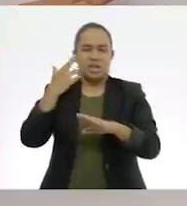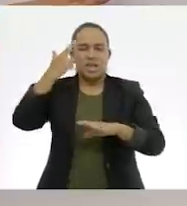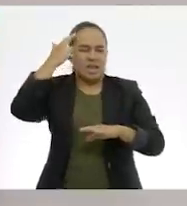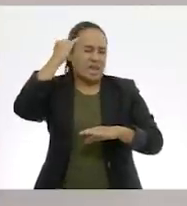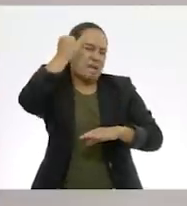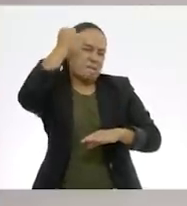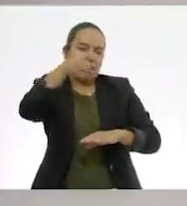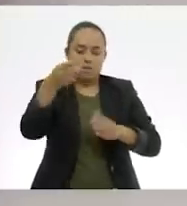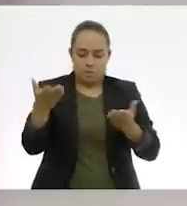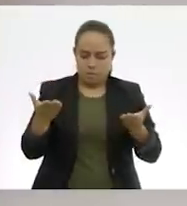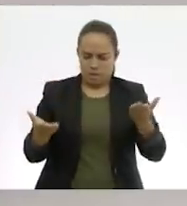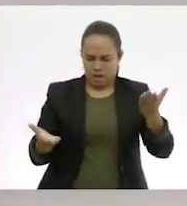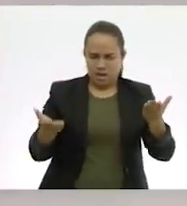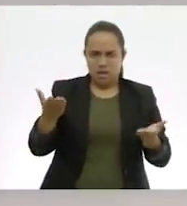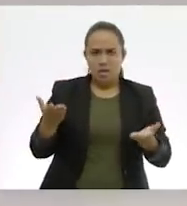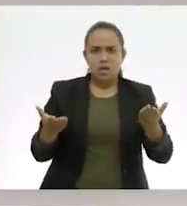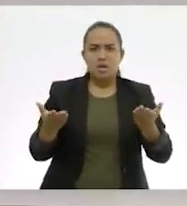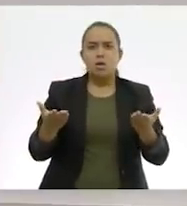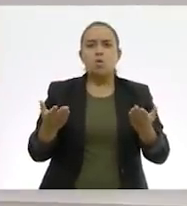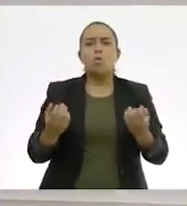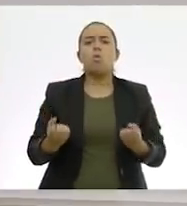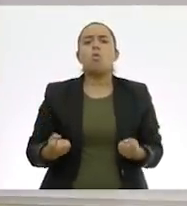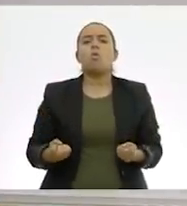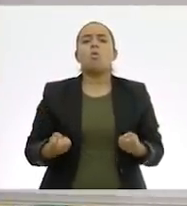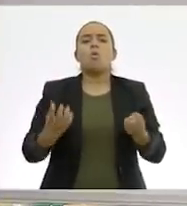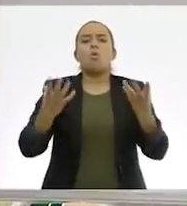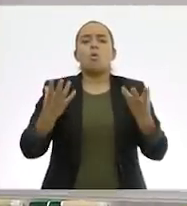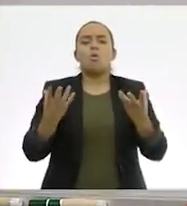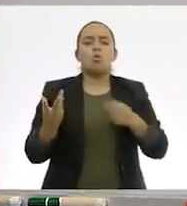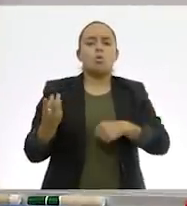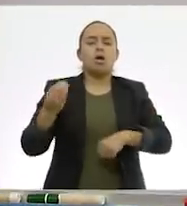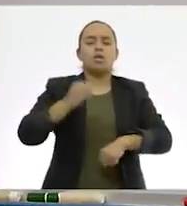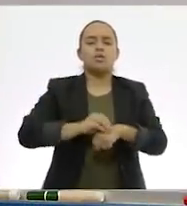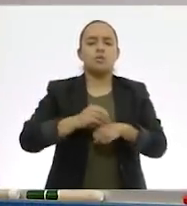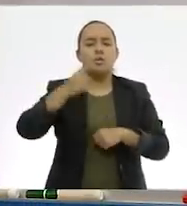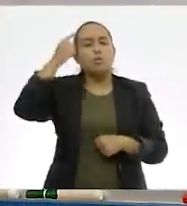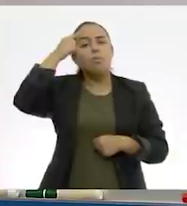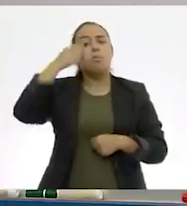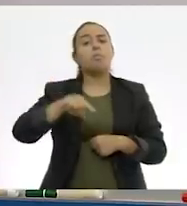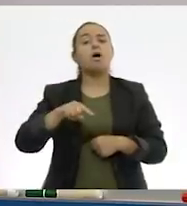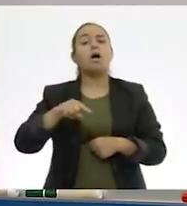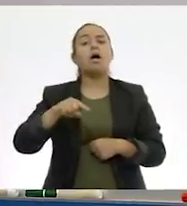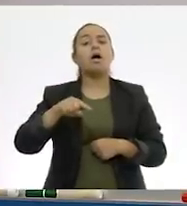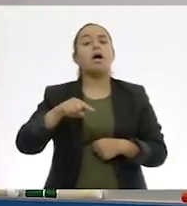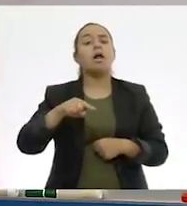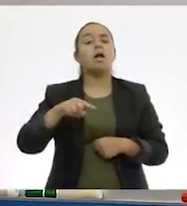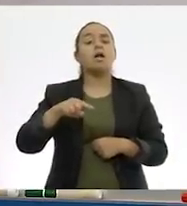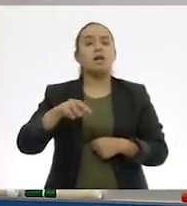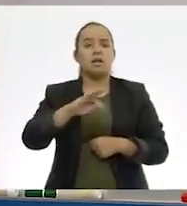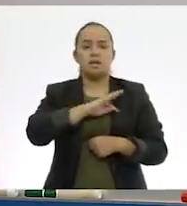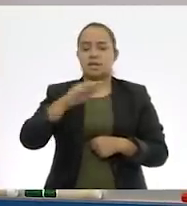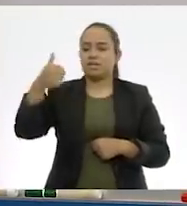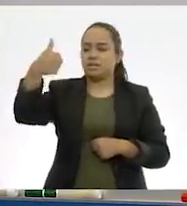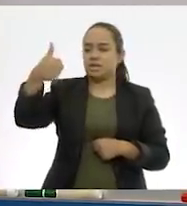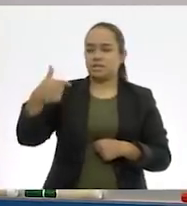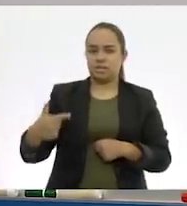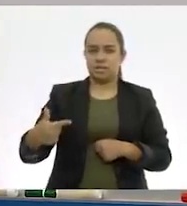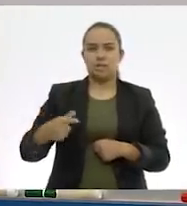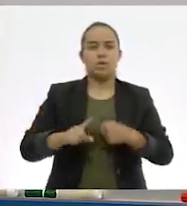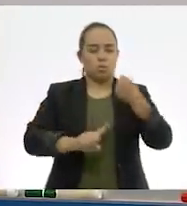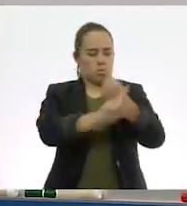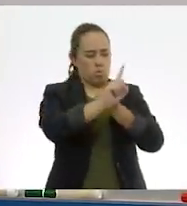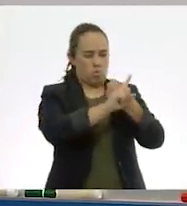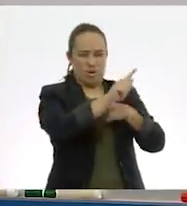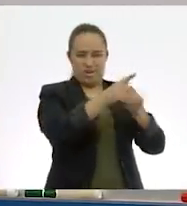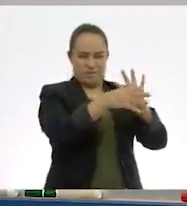balanza y saber cuánto tendríamos que agregarle para que nos dé seis séptimos. El problema dice